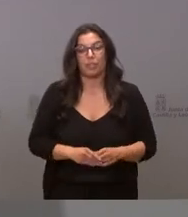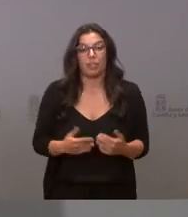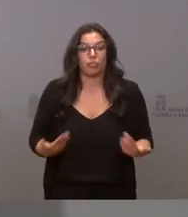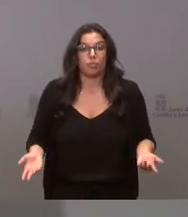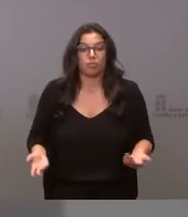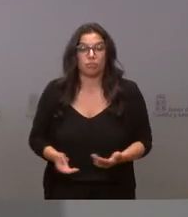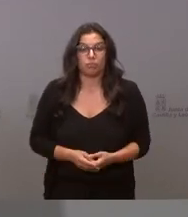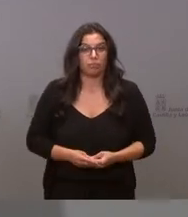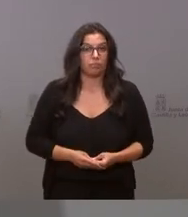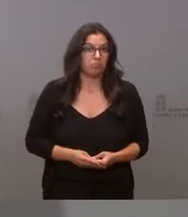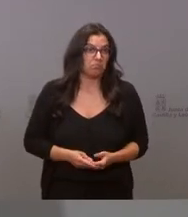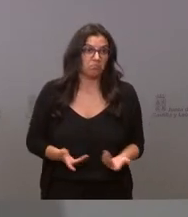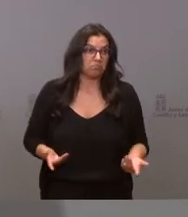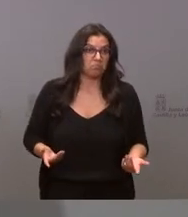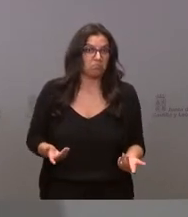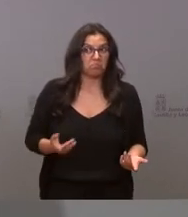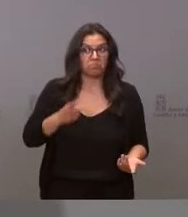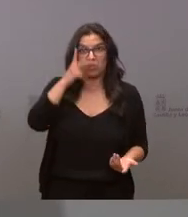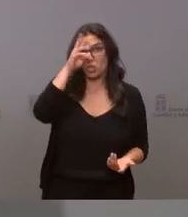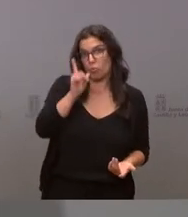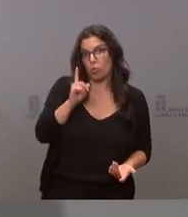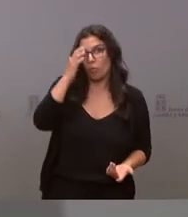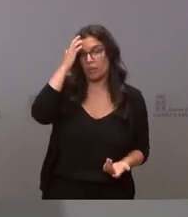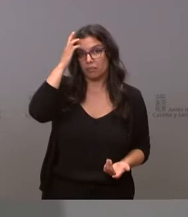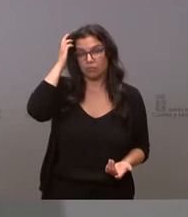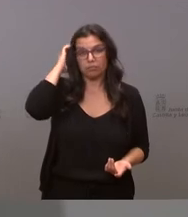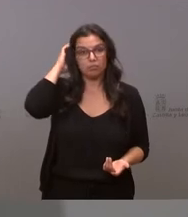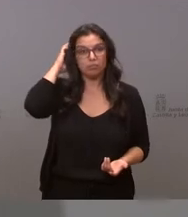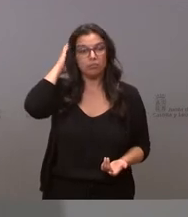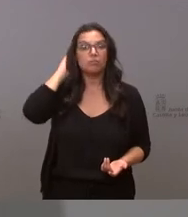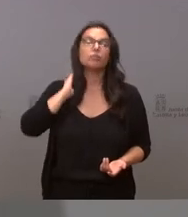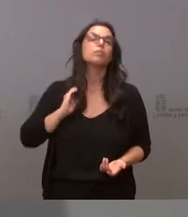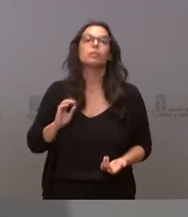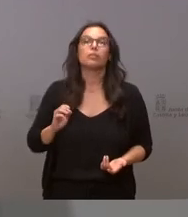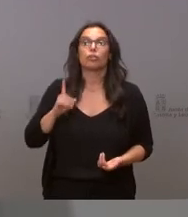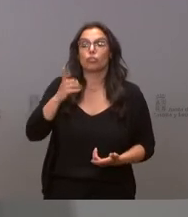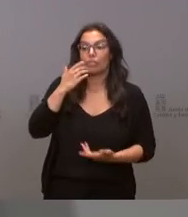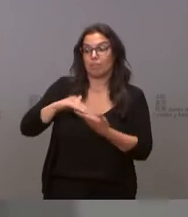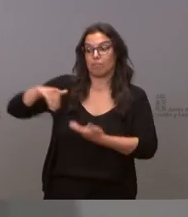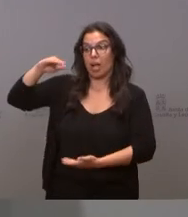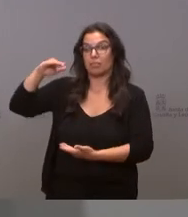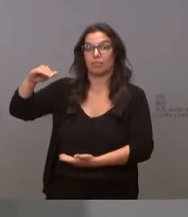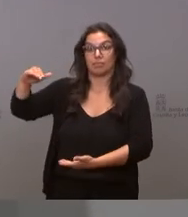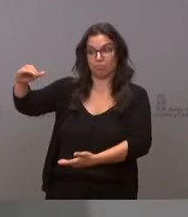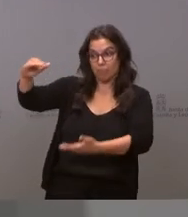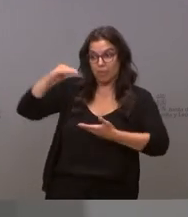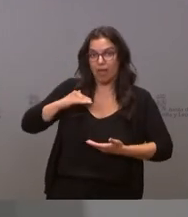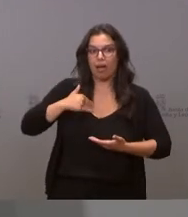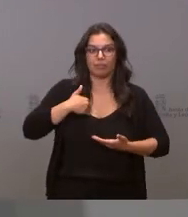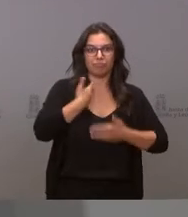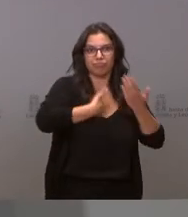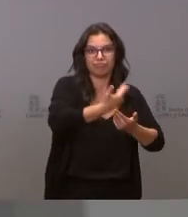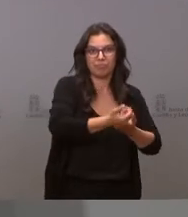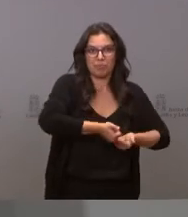no nos no nos preocupa nada más que cuanto más dosis tengamos más dosis pondremos pero nosotros lo que no podemos